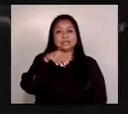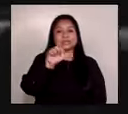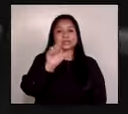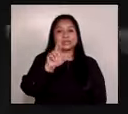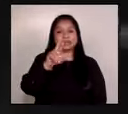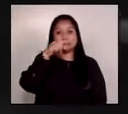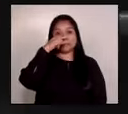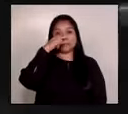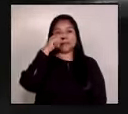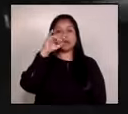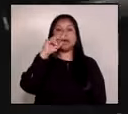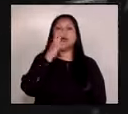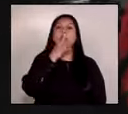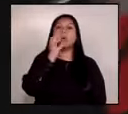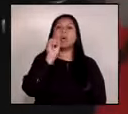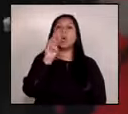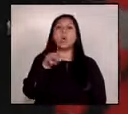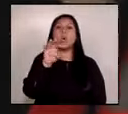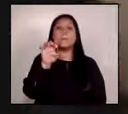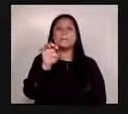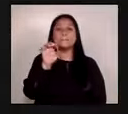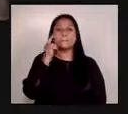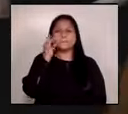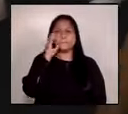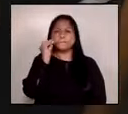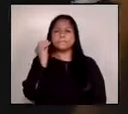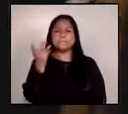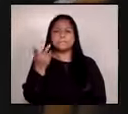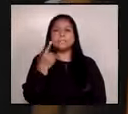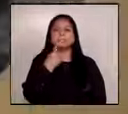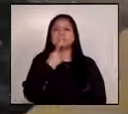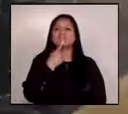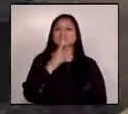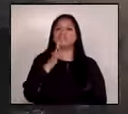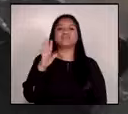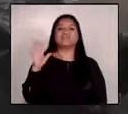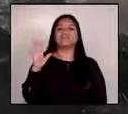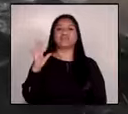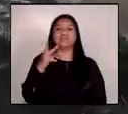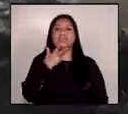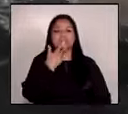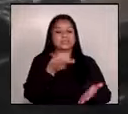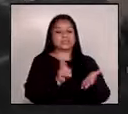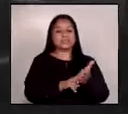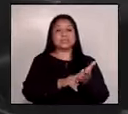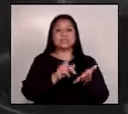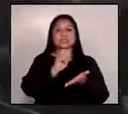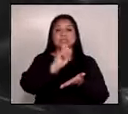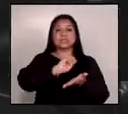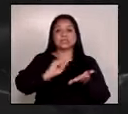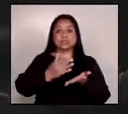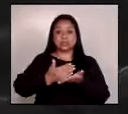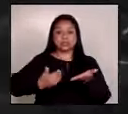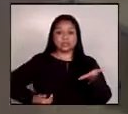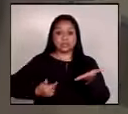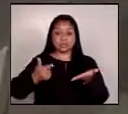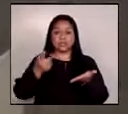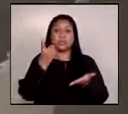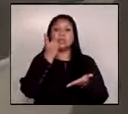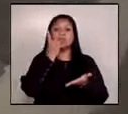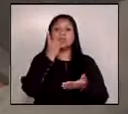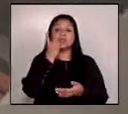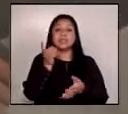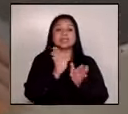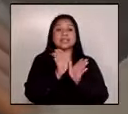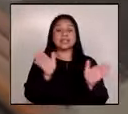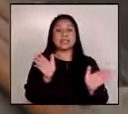por el incumplimiento del contrato que se suscribió por dirección general de